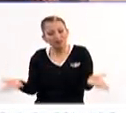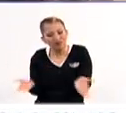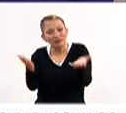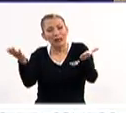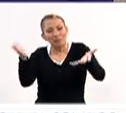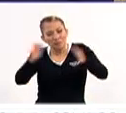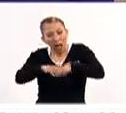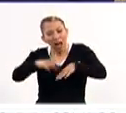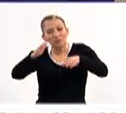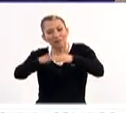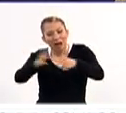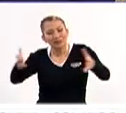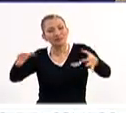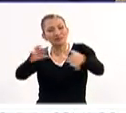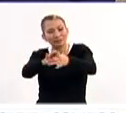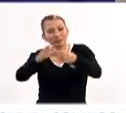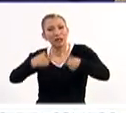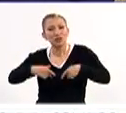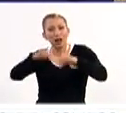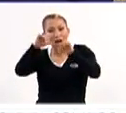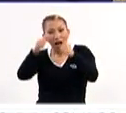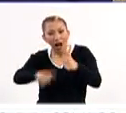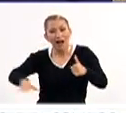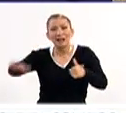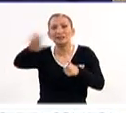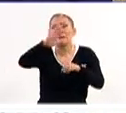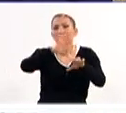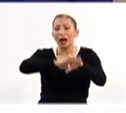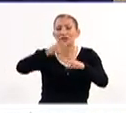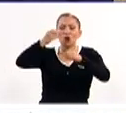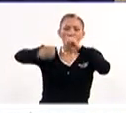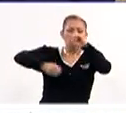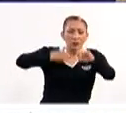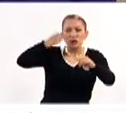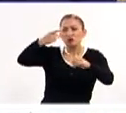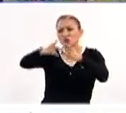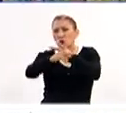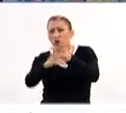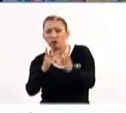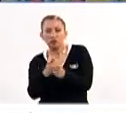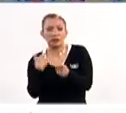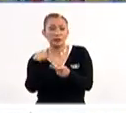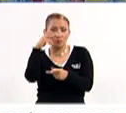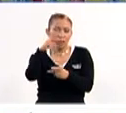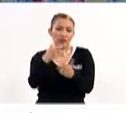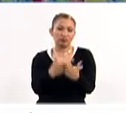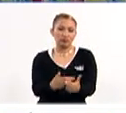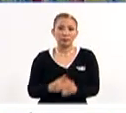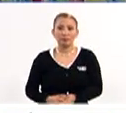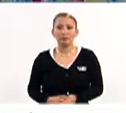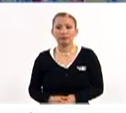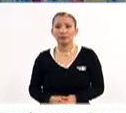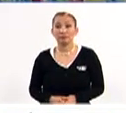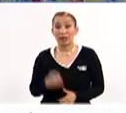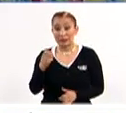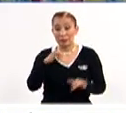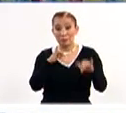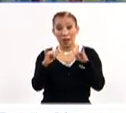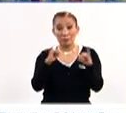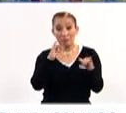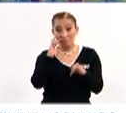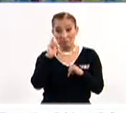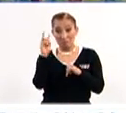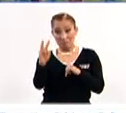creciendo con los artesanos y hacer que sigan haciendo obra y que sigan enriqueciendo este México nuestro. Bueno, y con este mapa vemos que